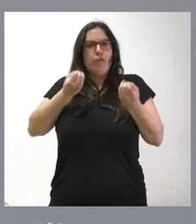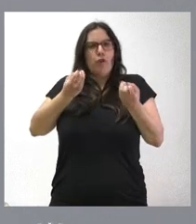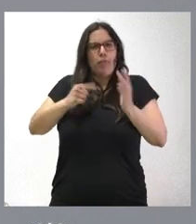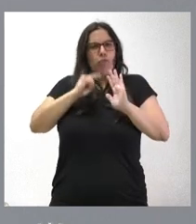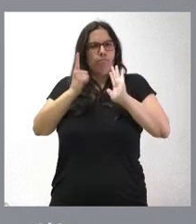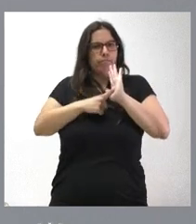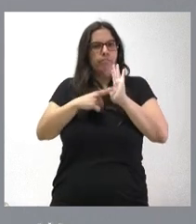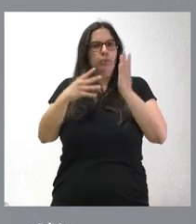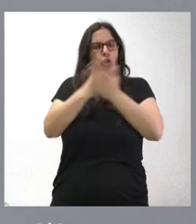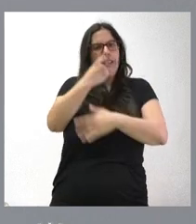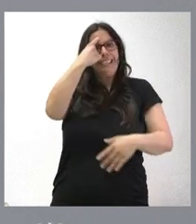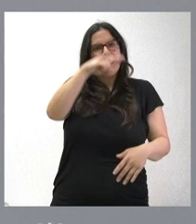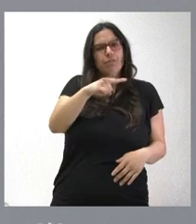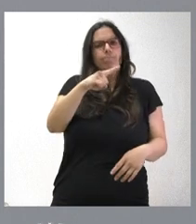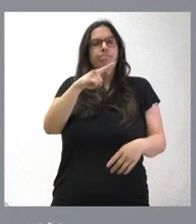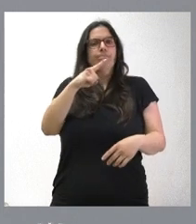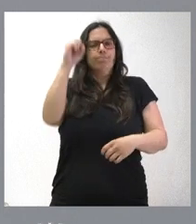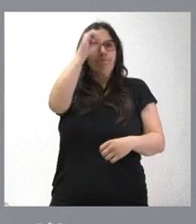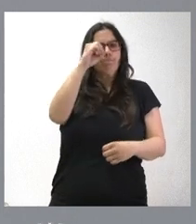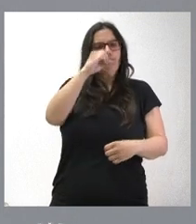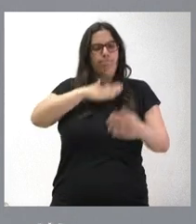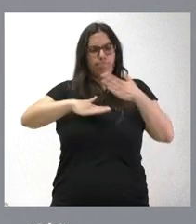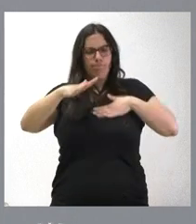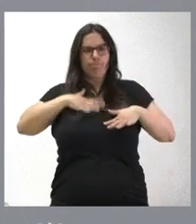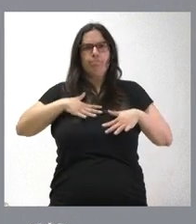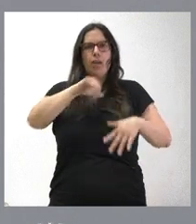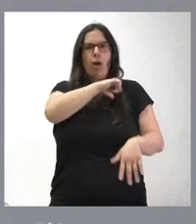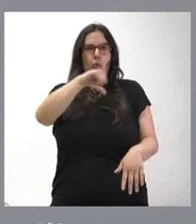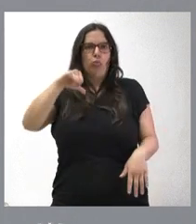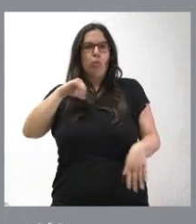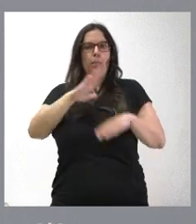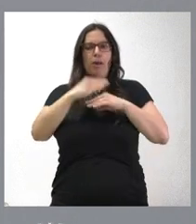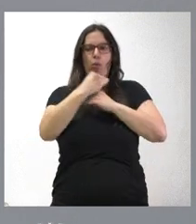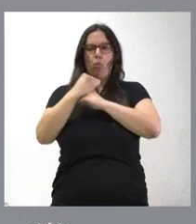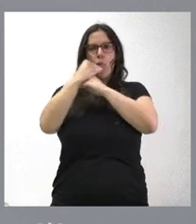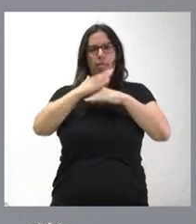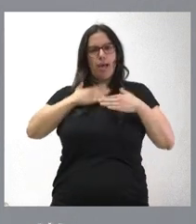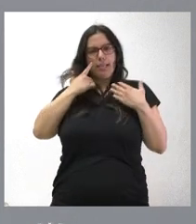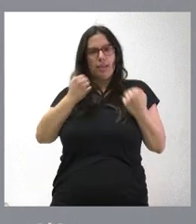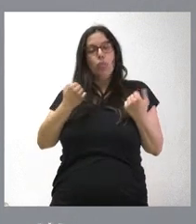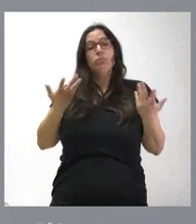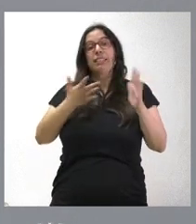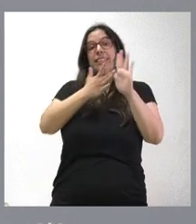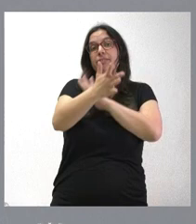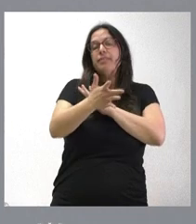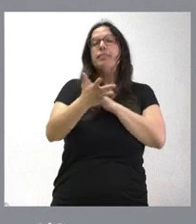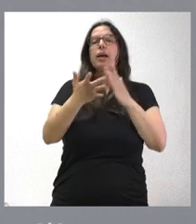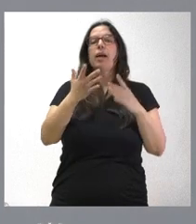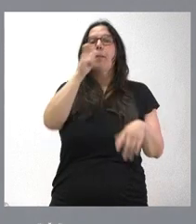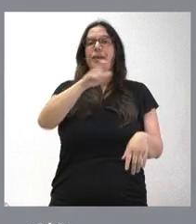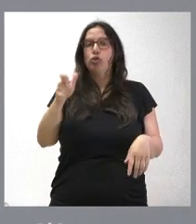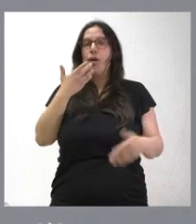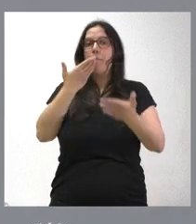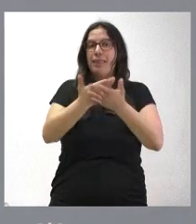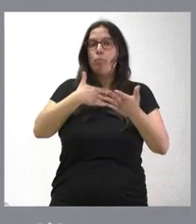que sea consciente, participativa y autónoma para el mantenimiento y cuidado de su salud. Se amplía, por tanto, a más personas